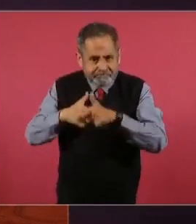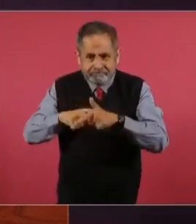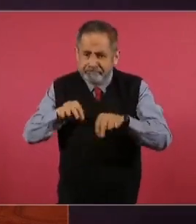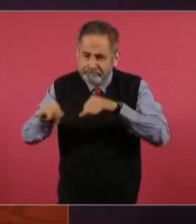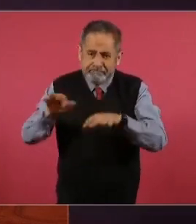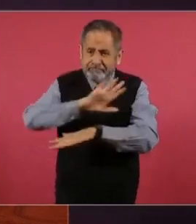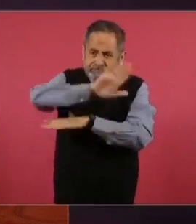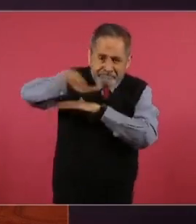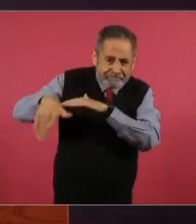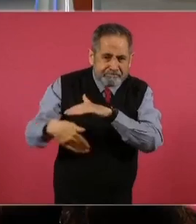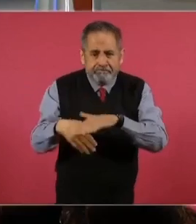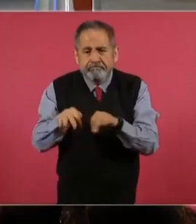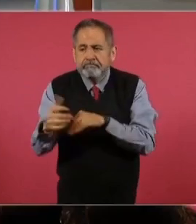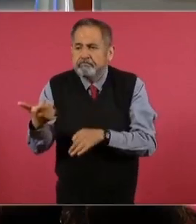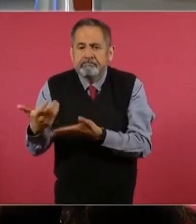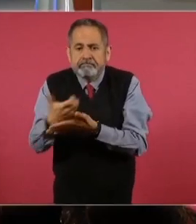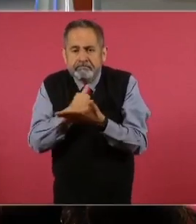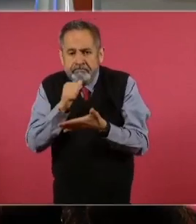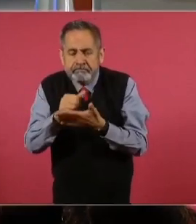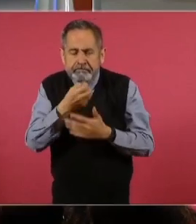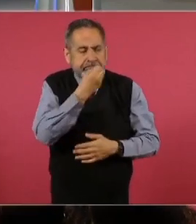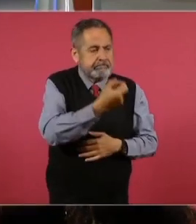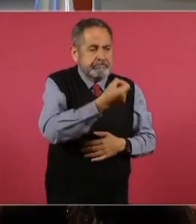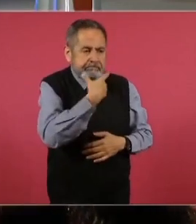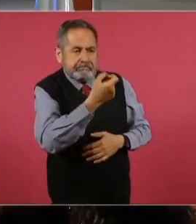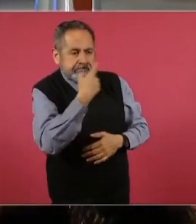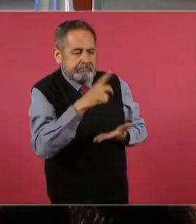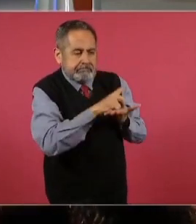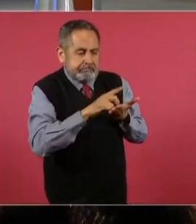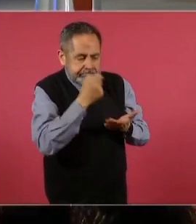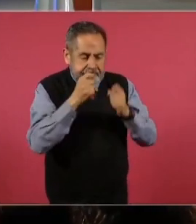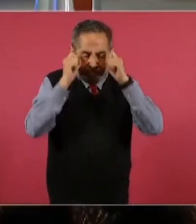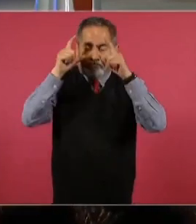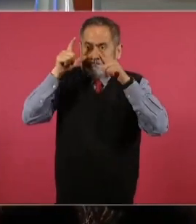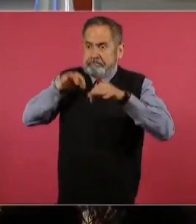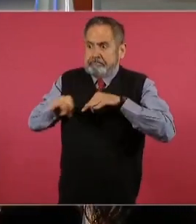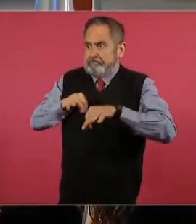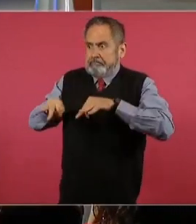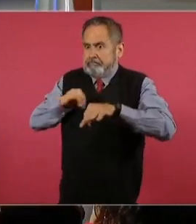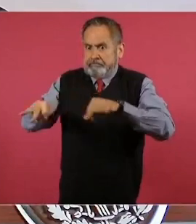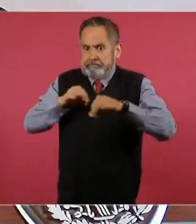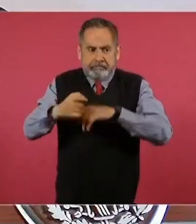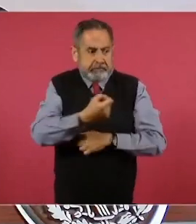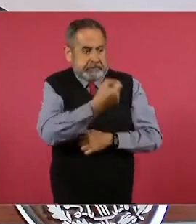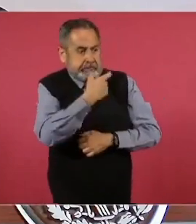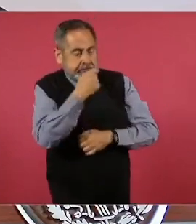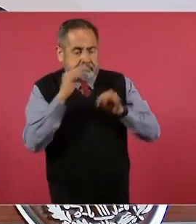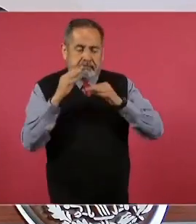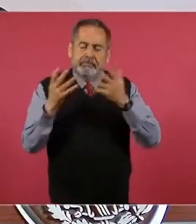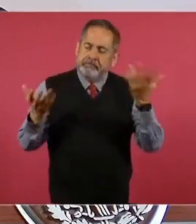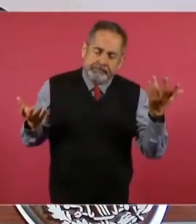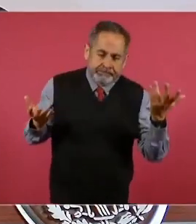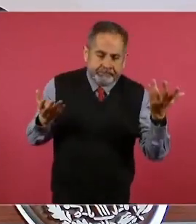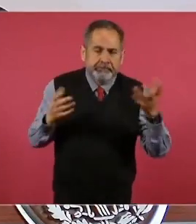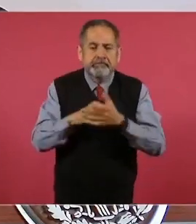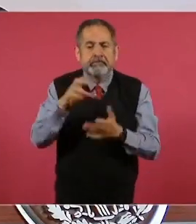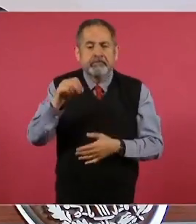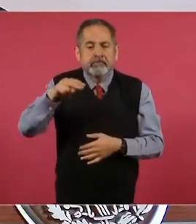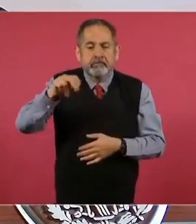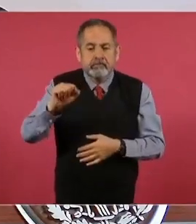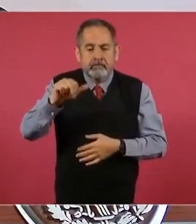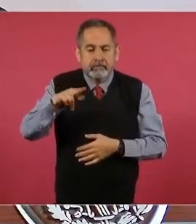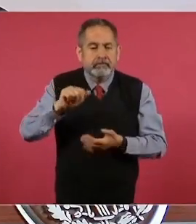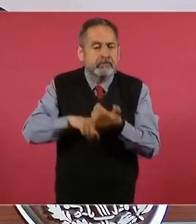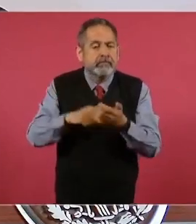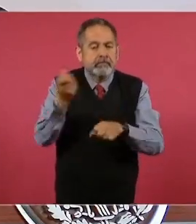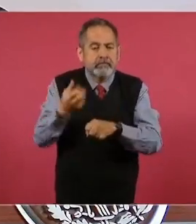jornadas laborales. Los hallazgos de la Comisión Nacional de Salud Mental y Adicciones, la CONASAMA, dependiente de